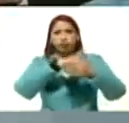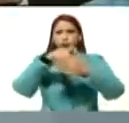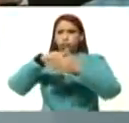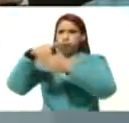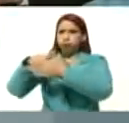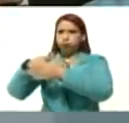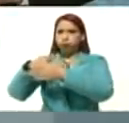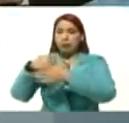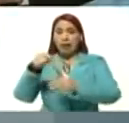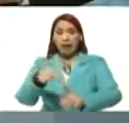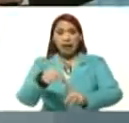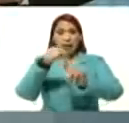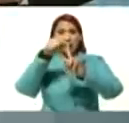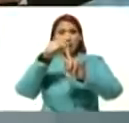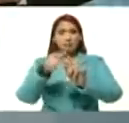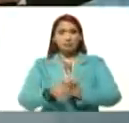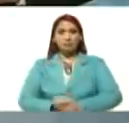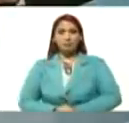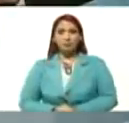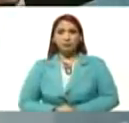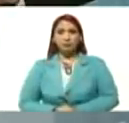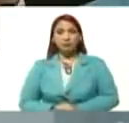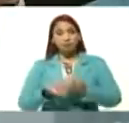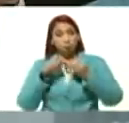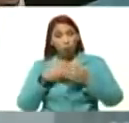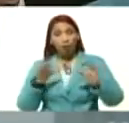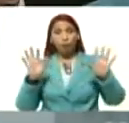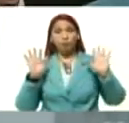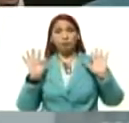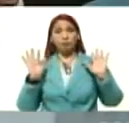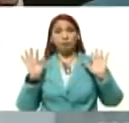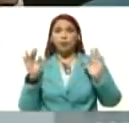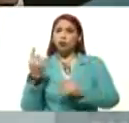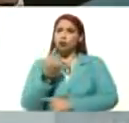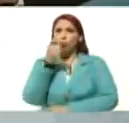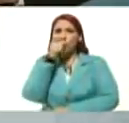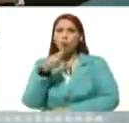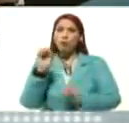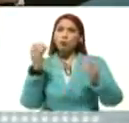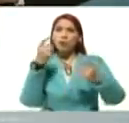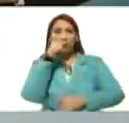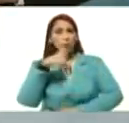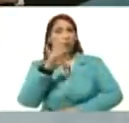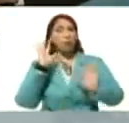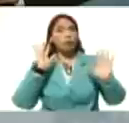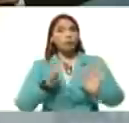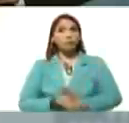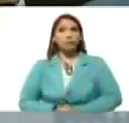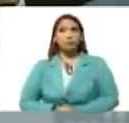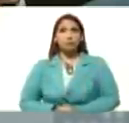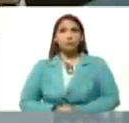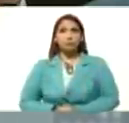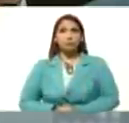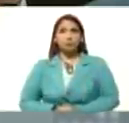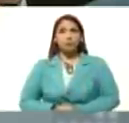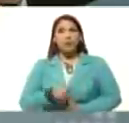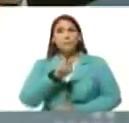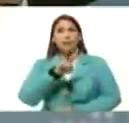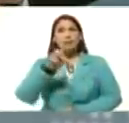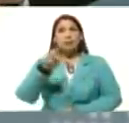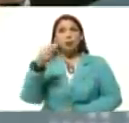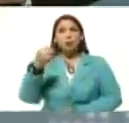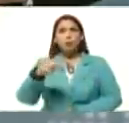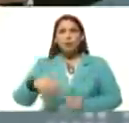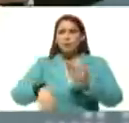elegir y que bueno, sólo el pueblo salva al pueblo, el 21 de noviembre